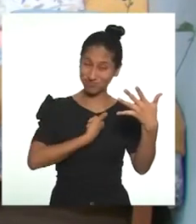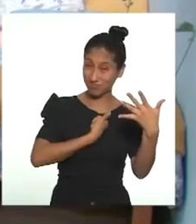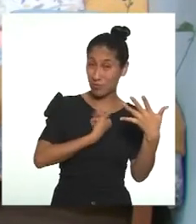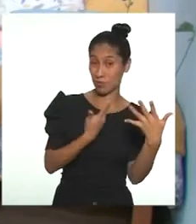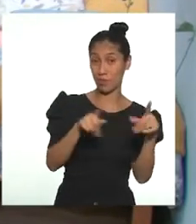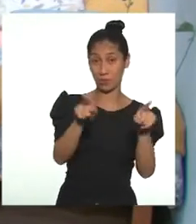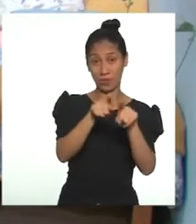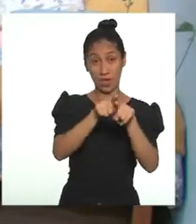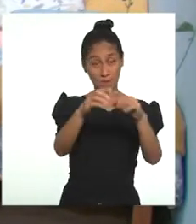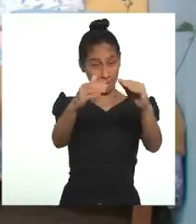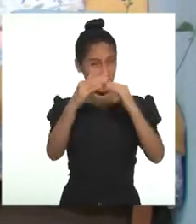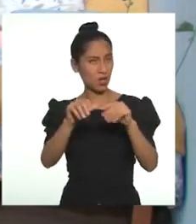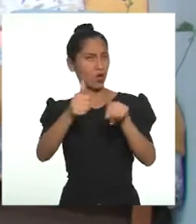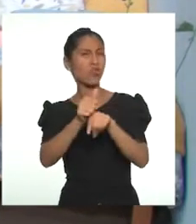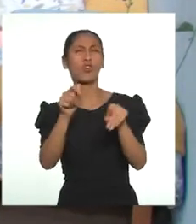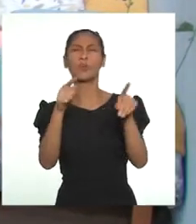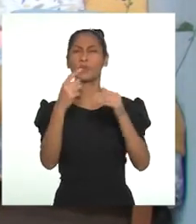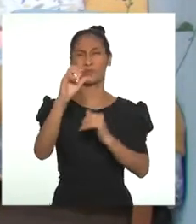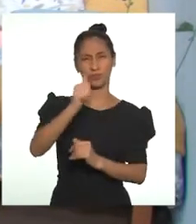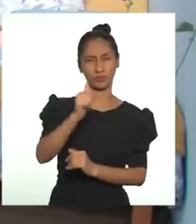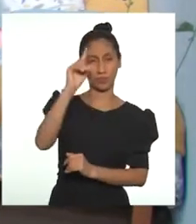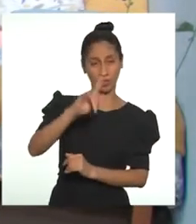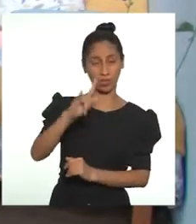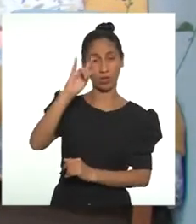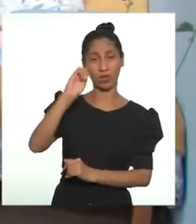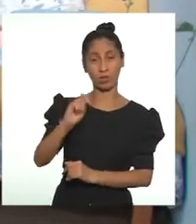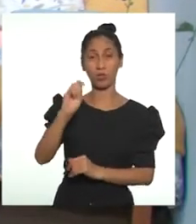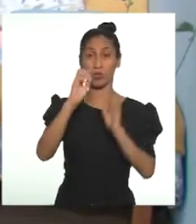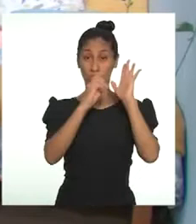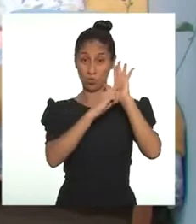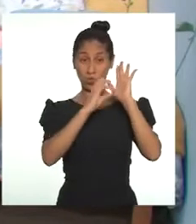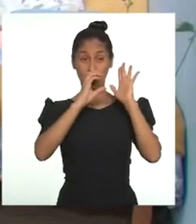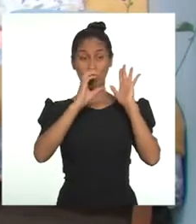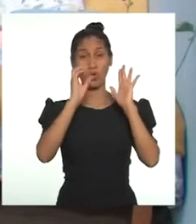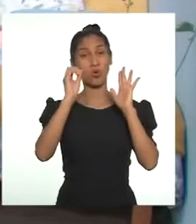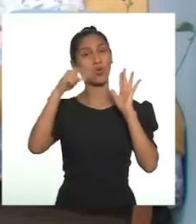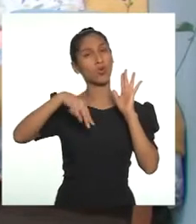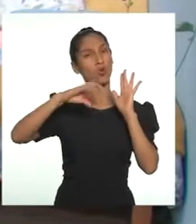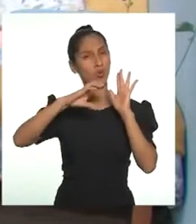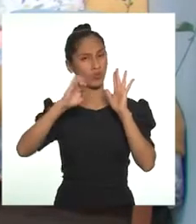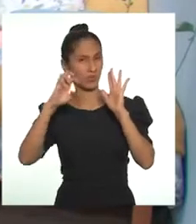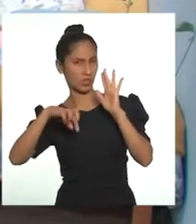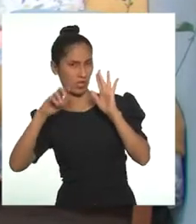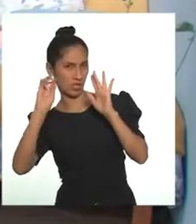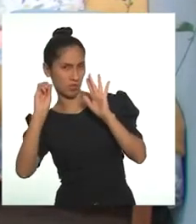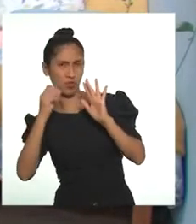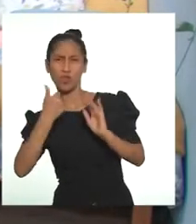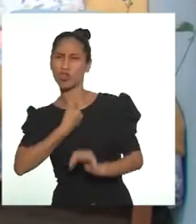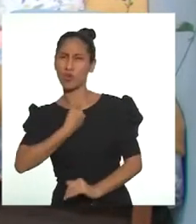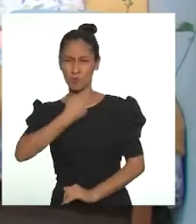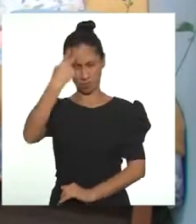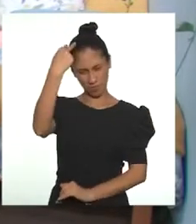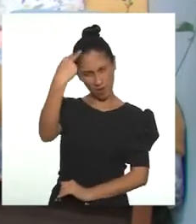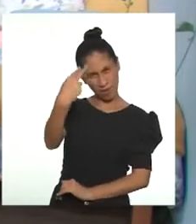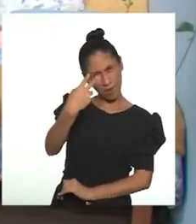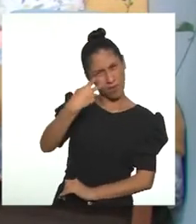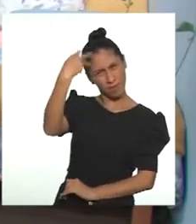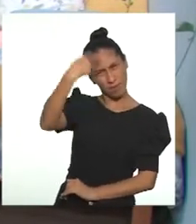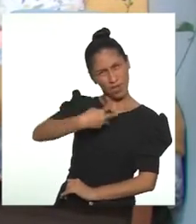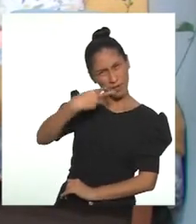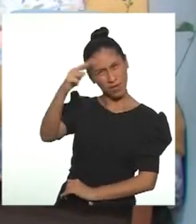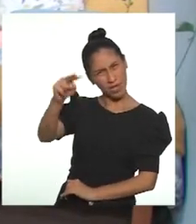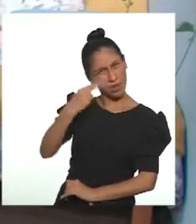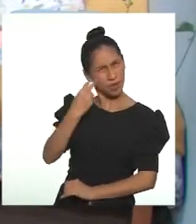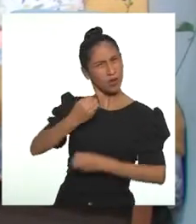autoconcepto. Se refiere al autoconcepto a la opinión que tenemos sobre nosotras y nosotros mismos. Un ejemplo de